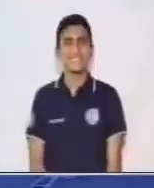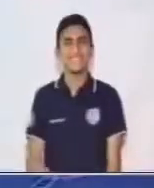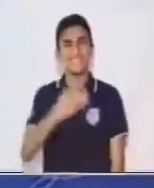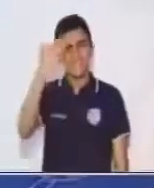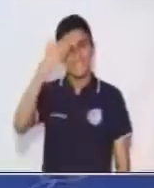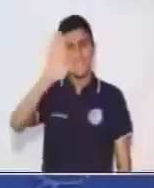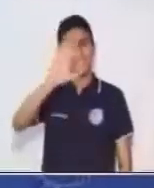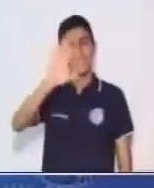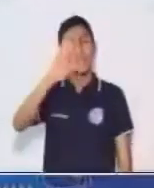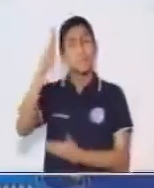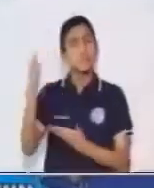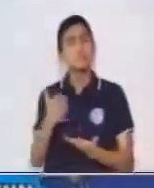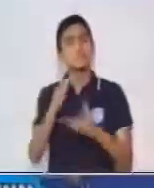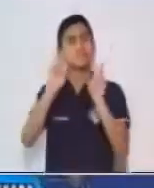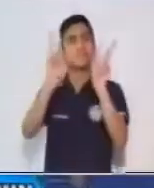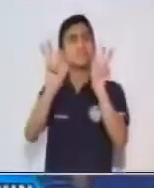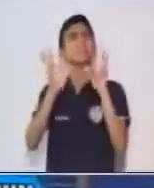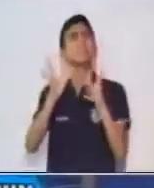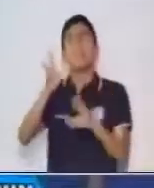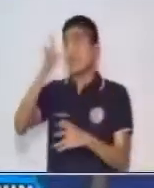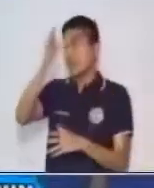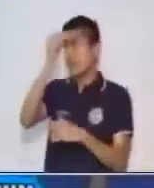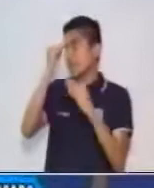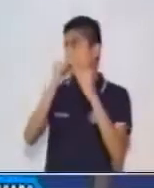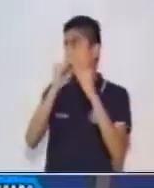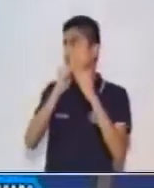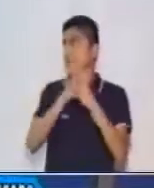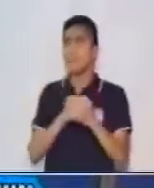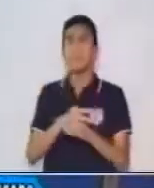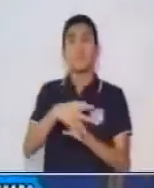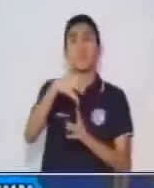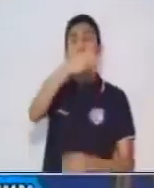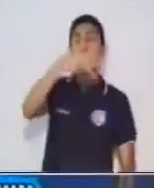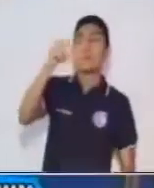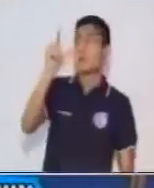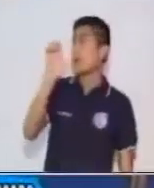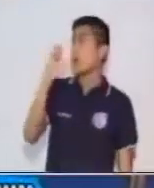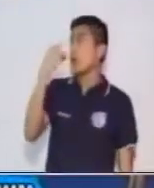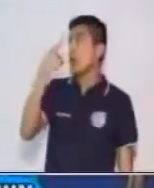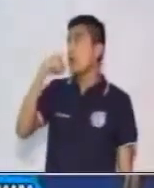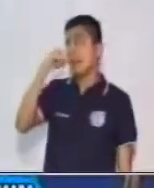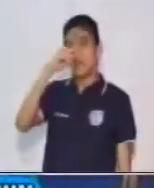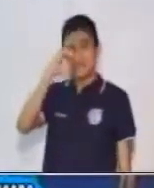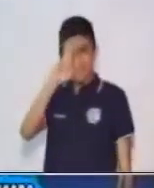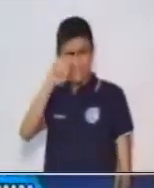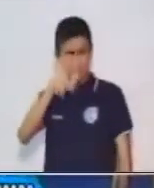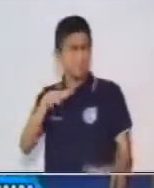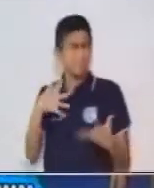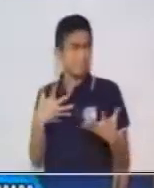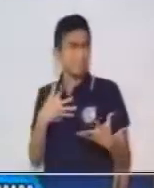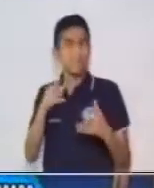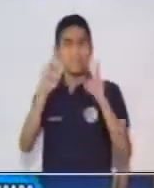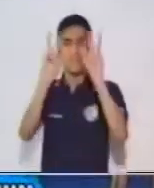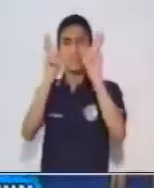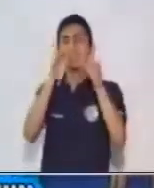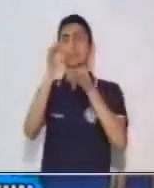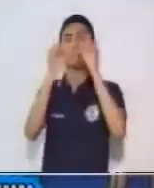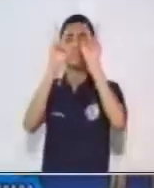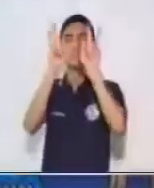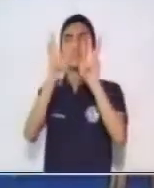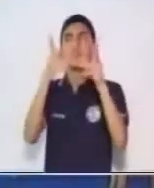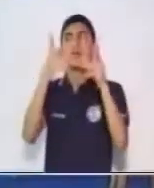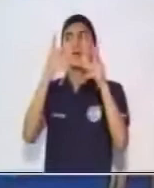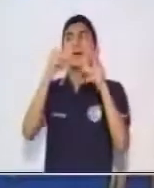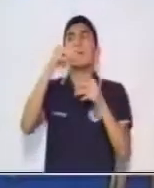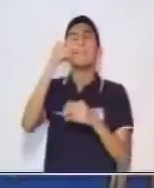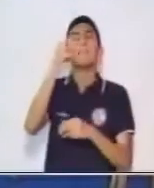Bienvenidos a este espacio educativo Aprendo en Casa. Soy Lester López y en esta oportunidad desarrollaré el tema de